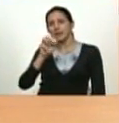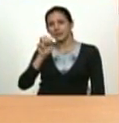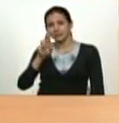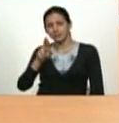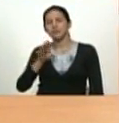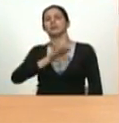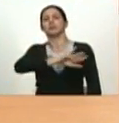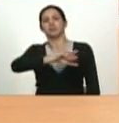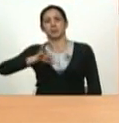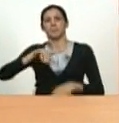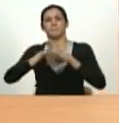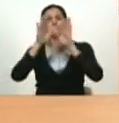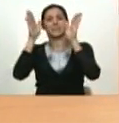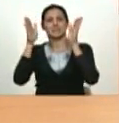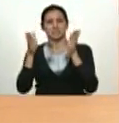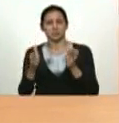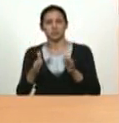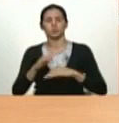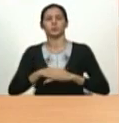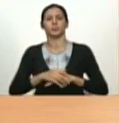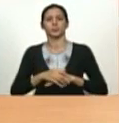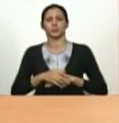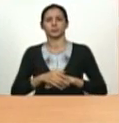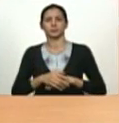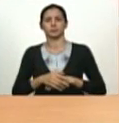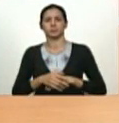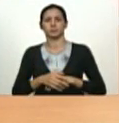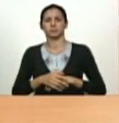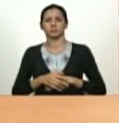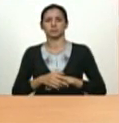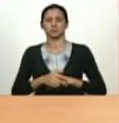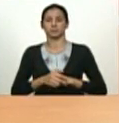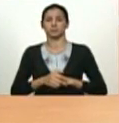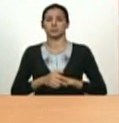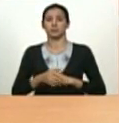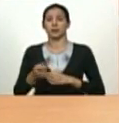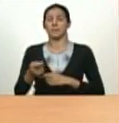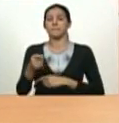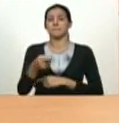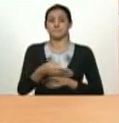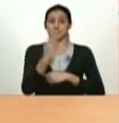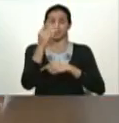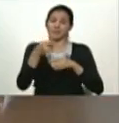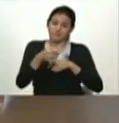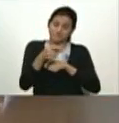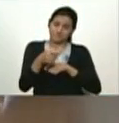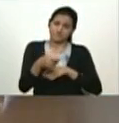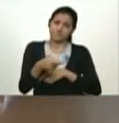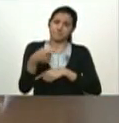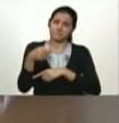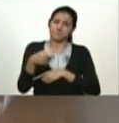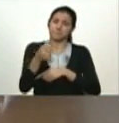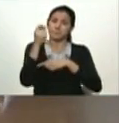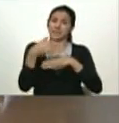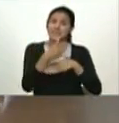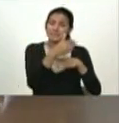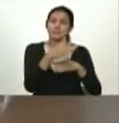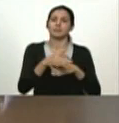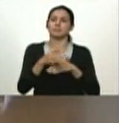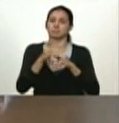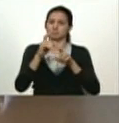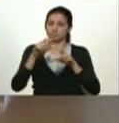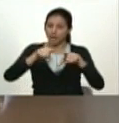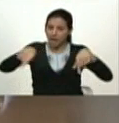ministro de pesca y ecocultura almirante Ángel Belisario